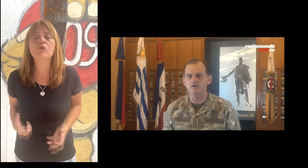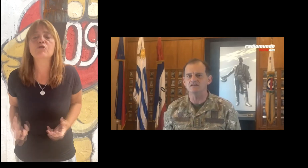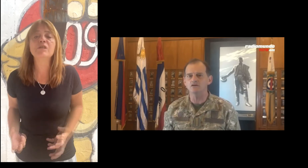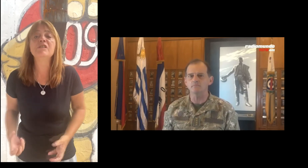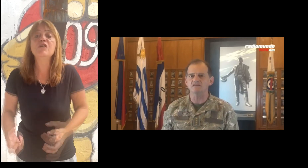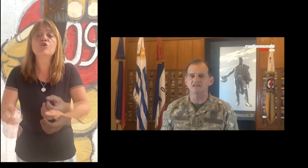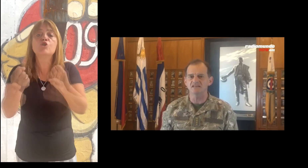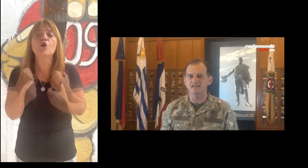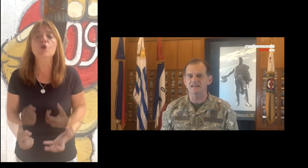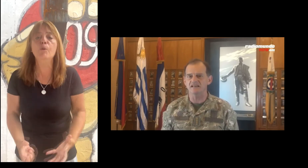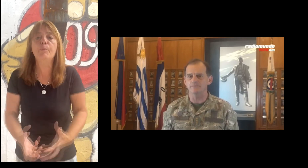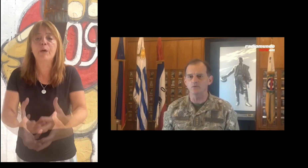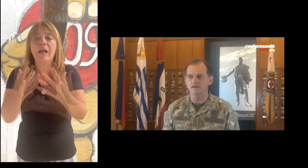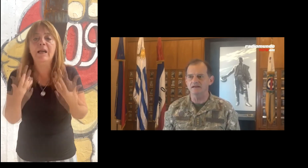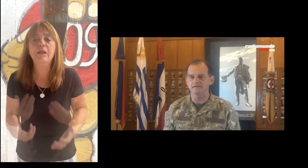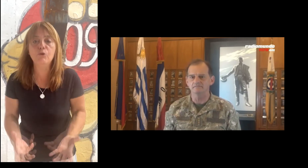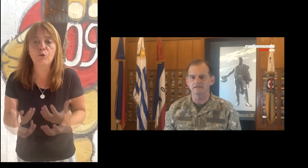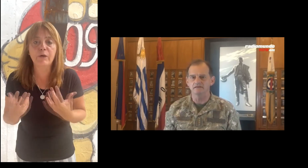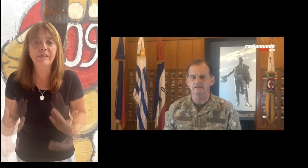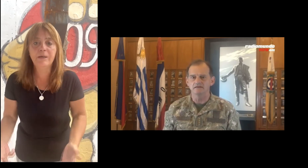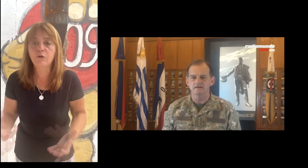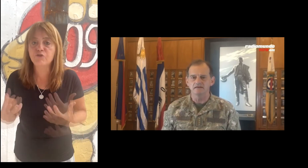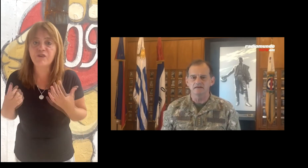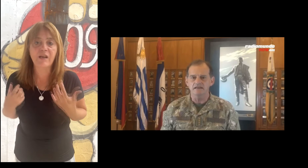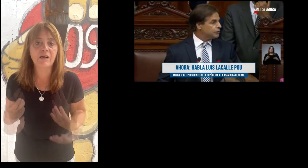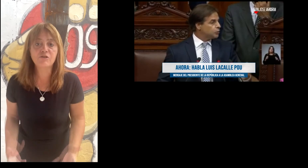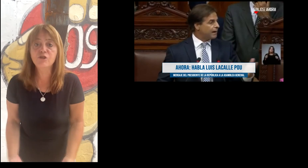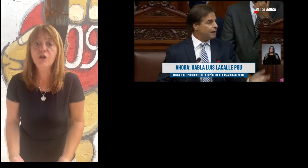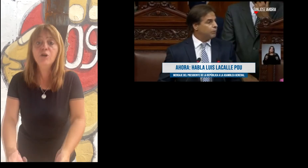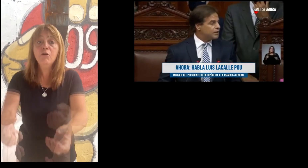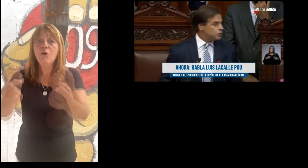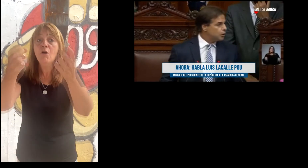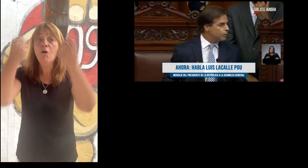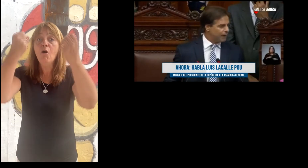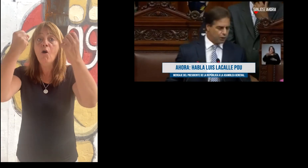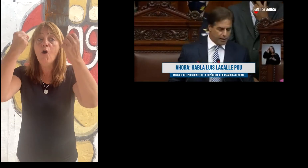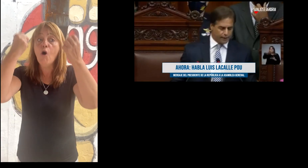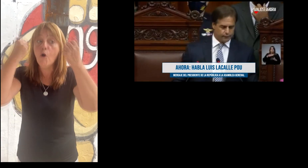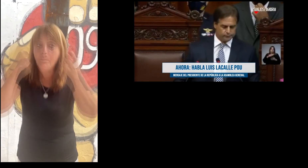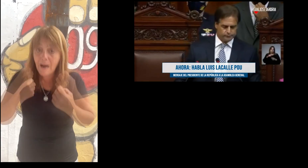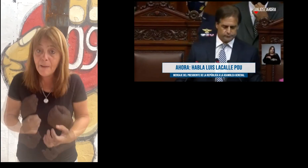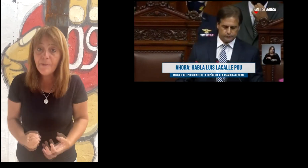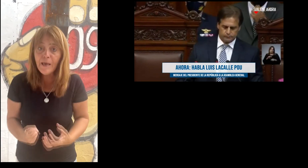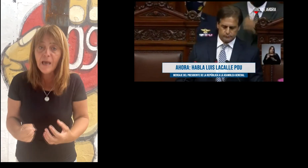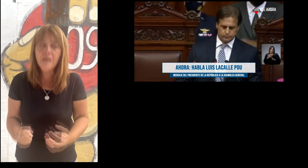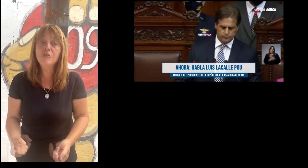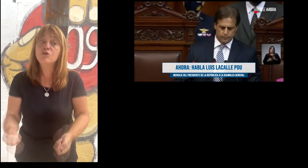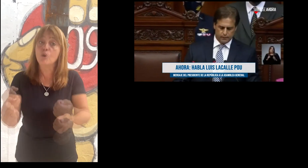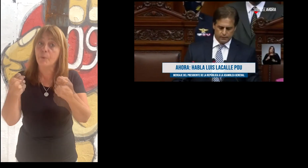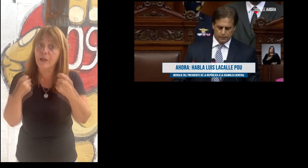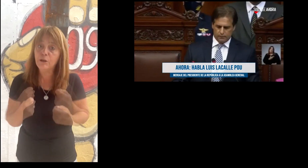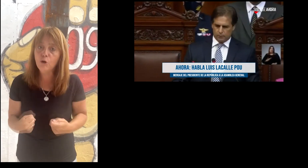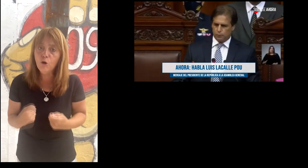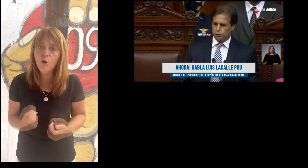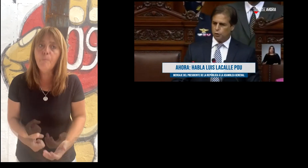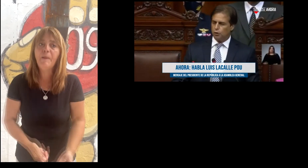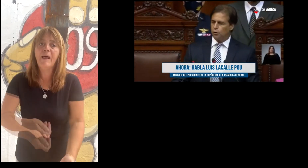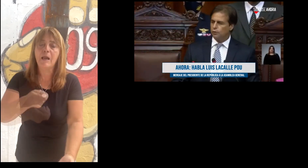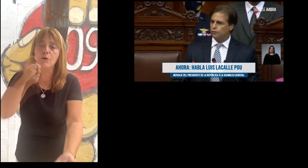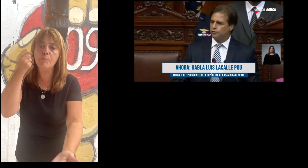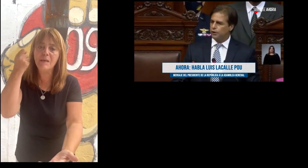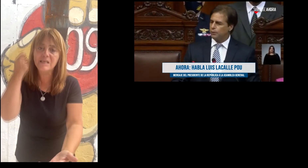presidente de la República, la misma línea, cree que con haberlo pedido la renuncia está todo solucionado. El Frente Amplio está